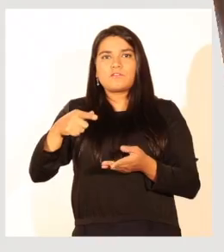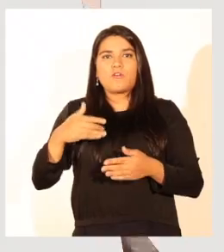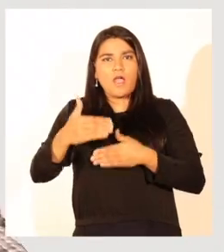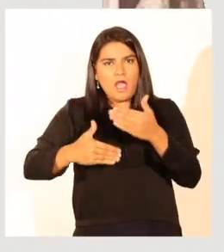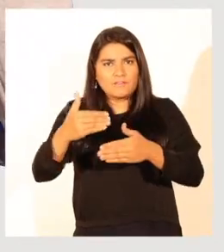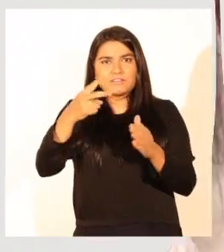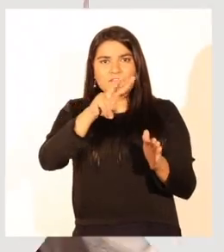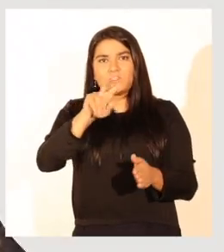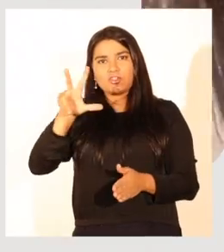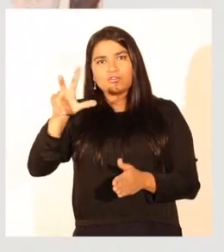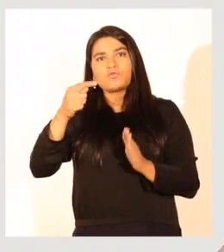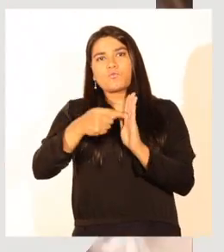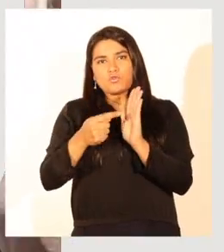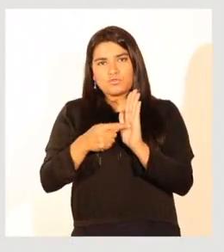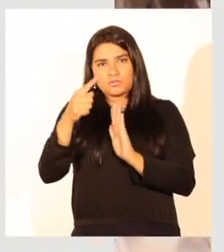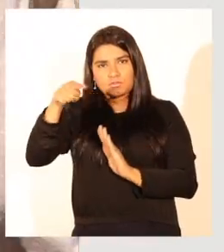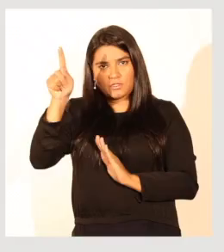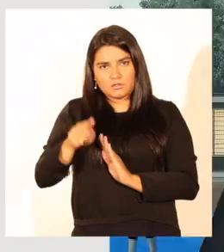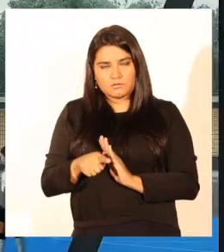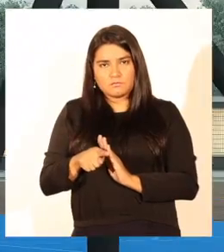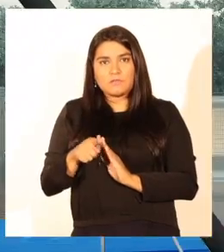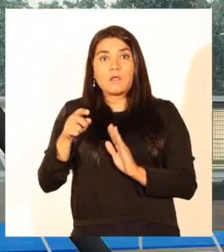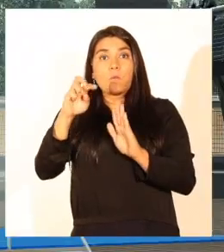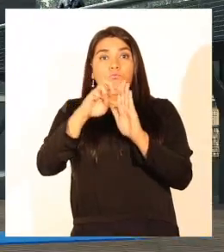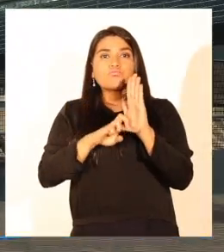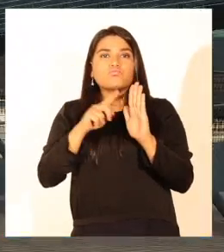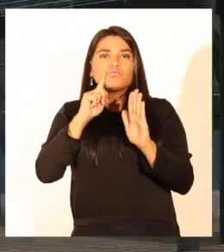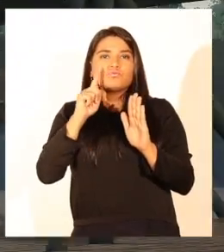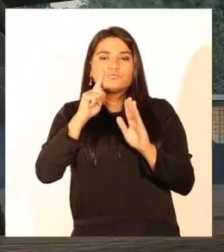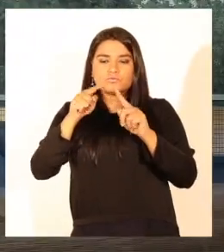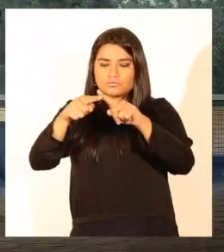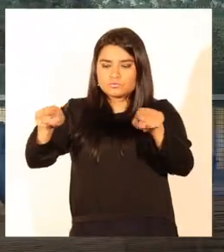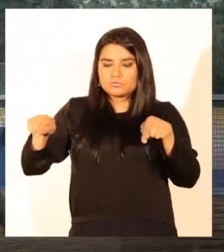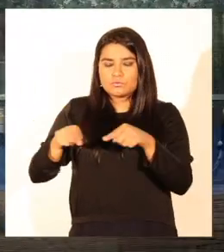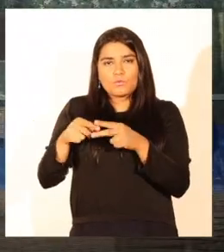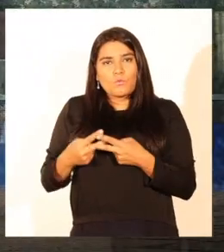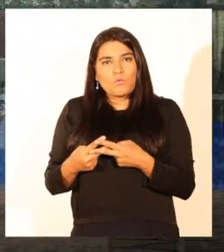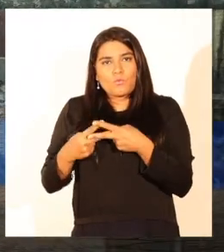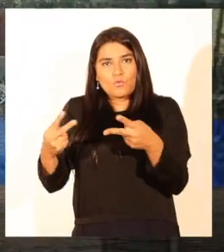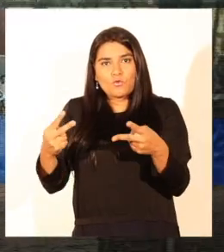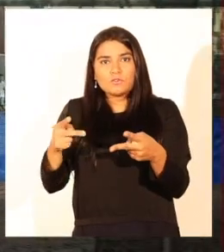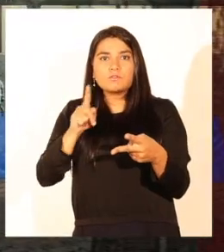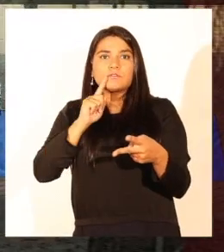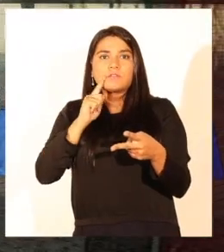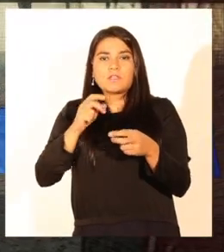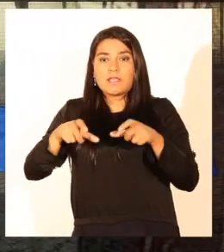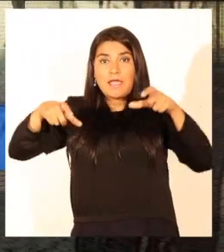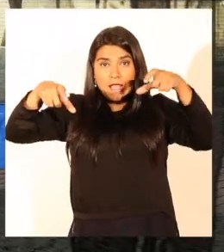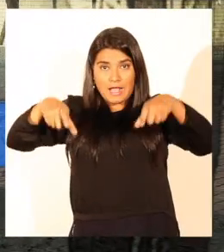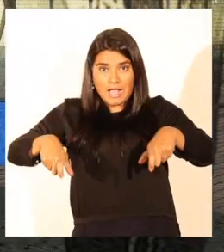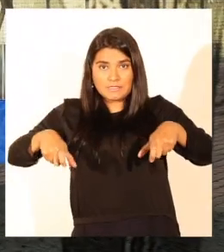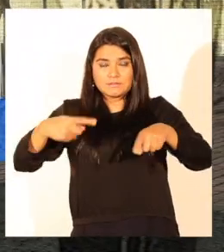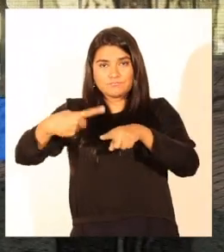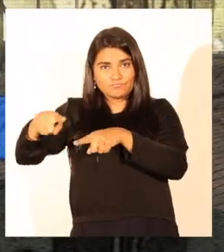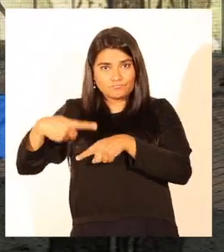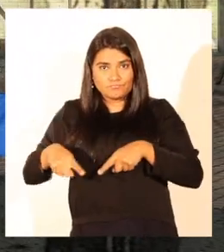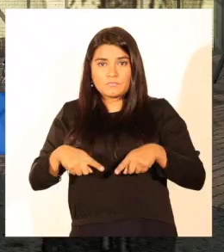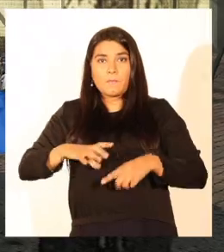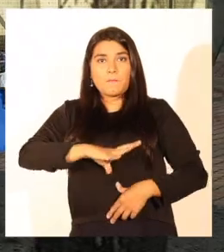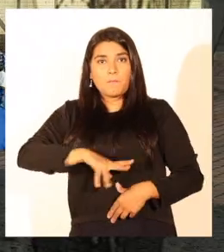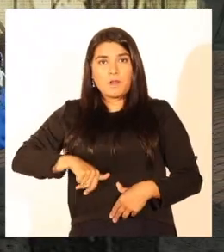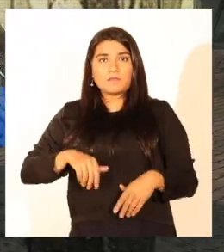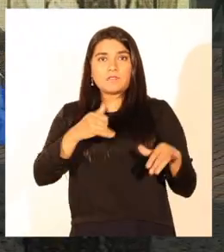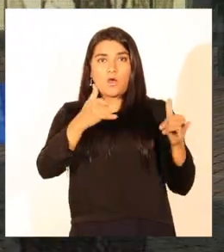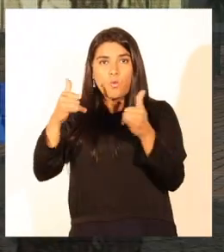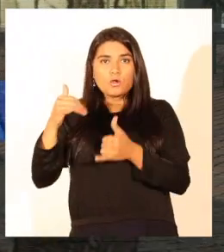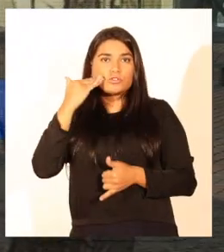pesos ya tiene un avance del 28%. El proyecto contempla un área de espacio público que considera una multicancha,